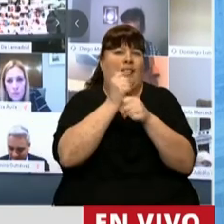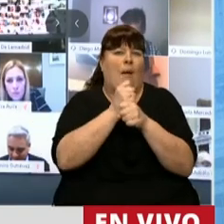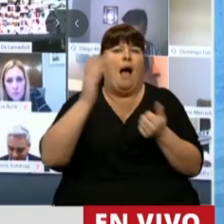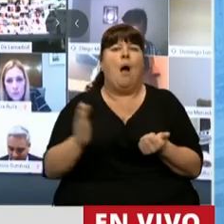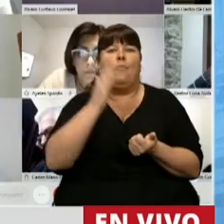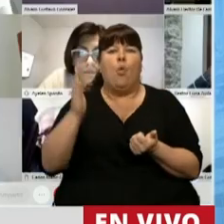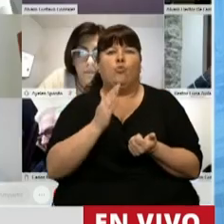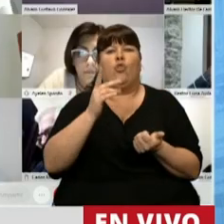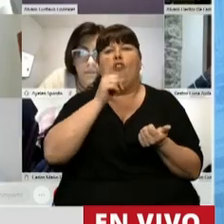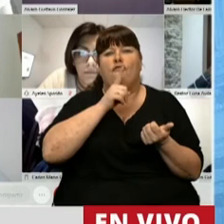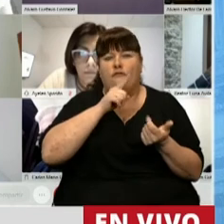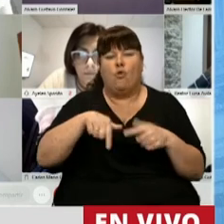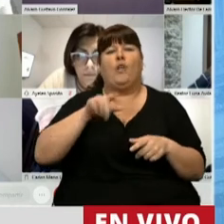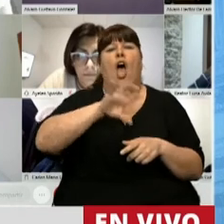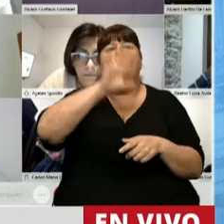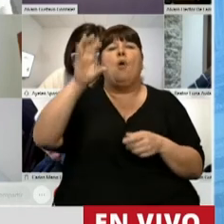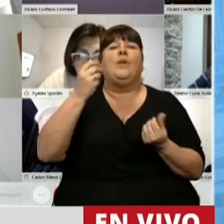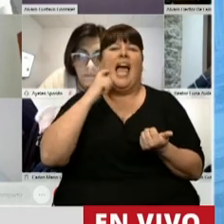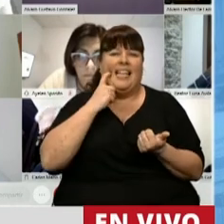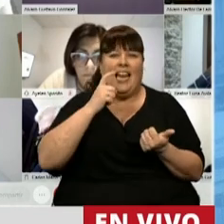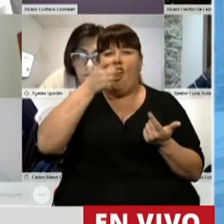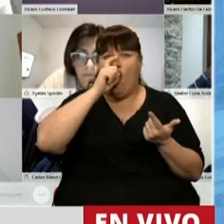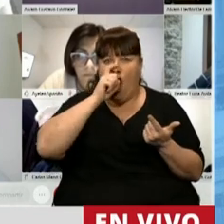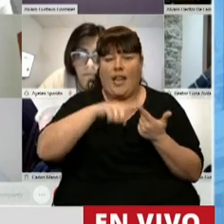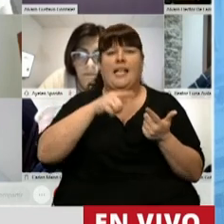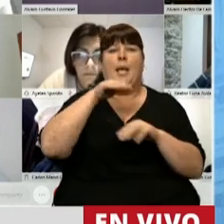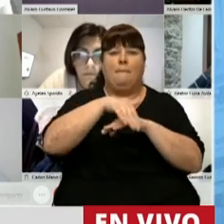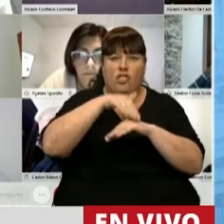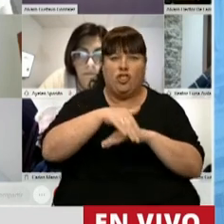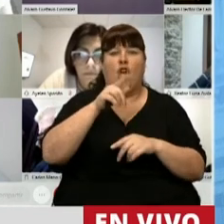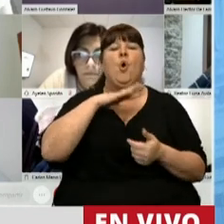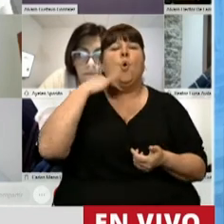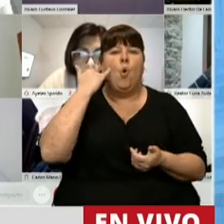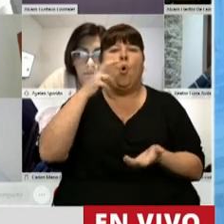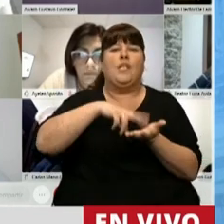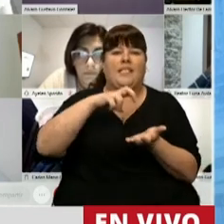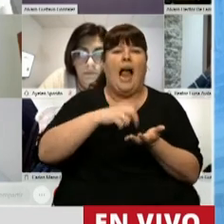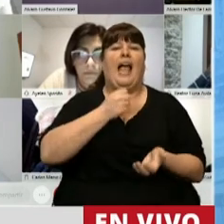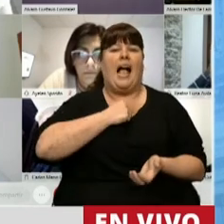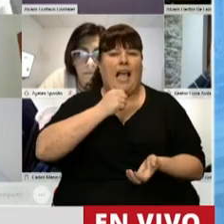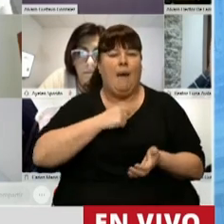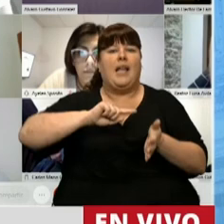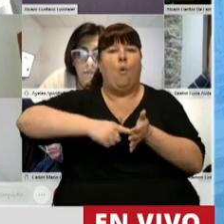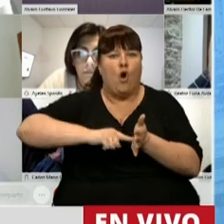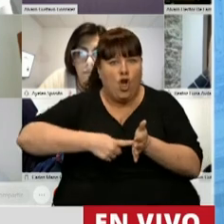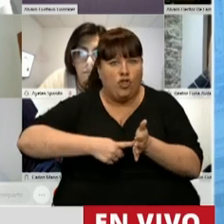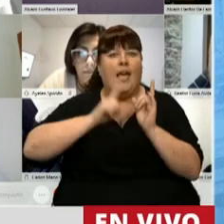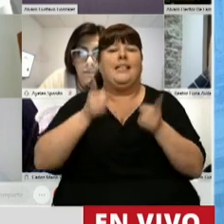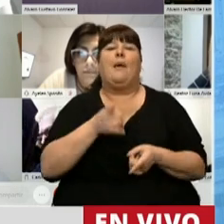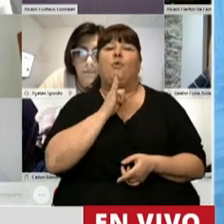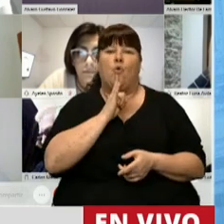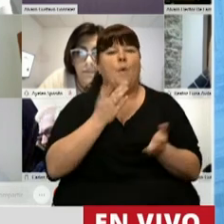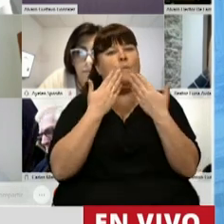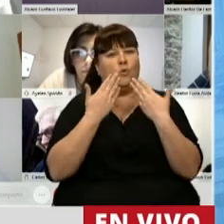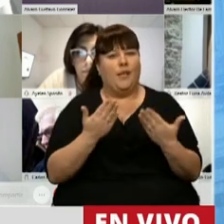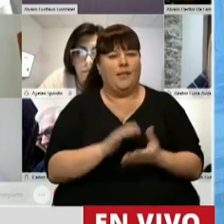producción de cítricos en las provincias de Entre Ríos, Corrientes, Misiones, Jujuy, Salta, Catamarca, Buenos Aires y Tucumán.